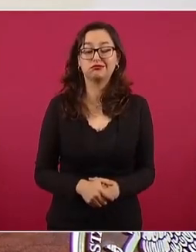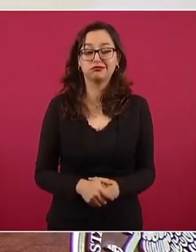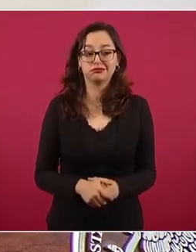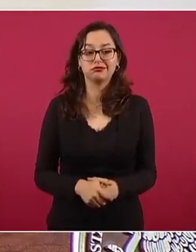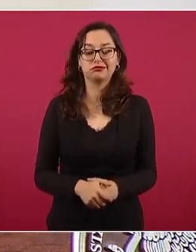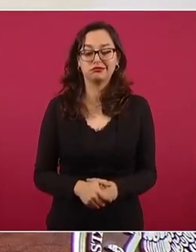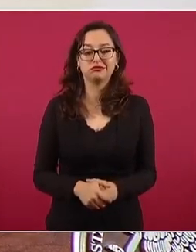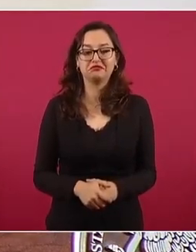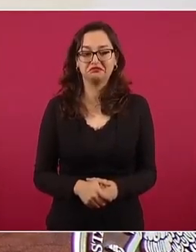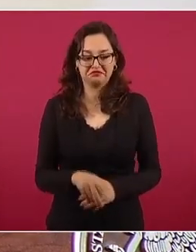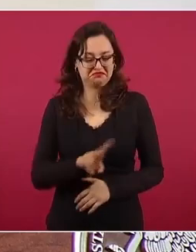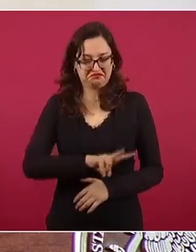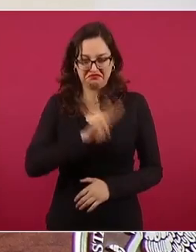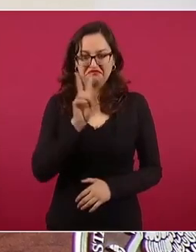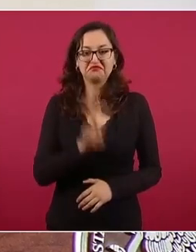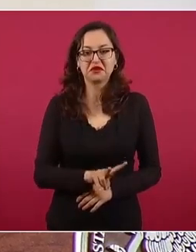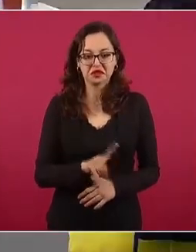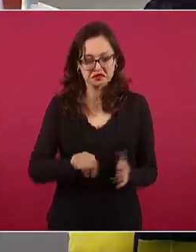sin duda.